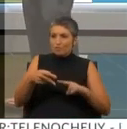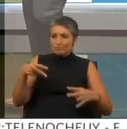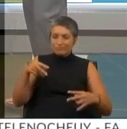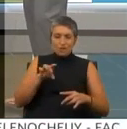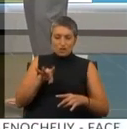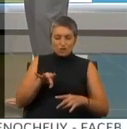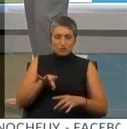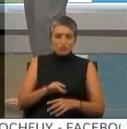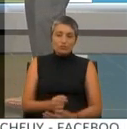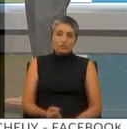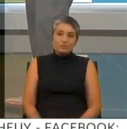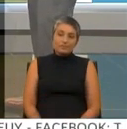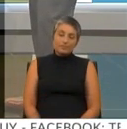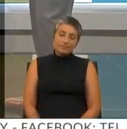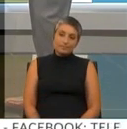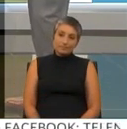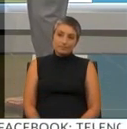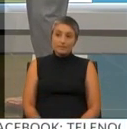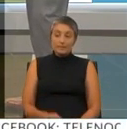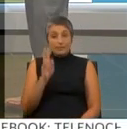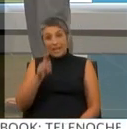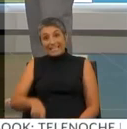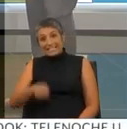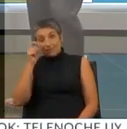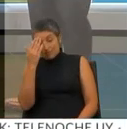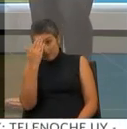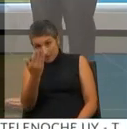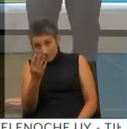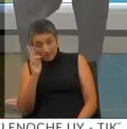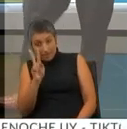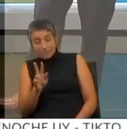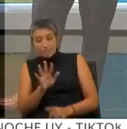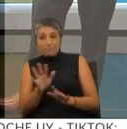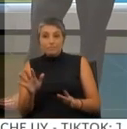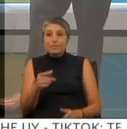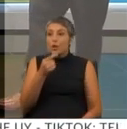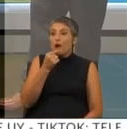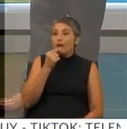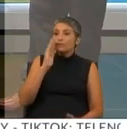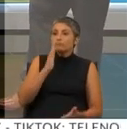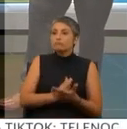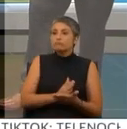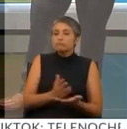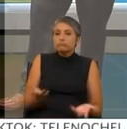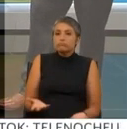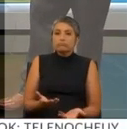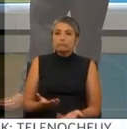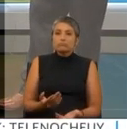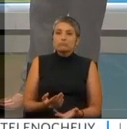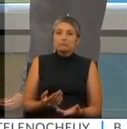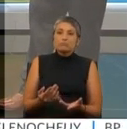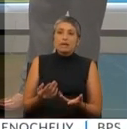campo. O sea, alguien la tiene que ver. El asistente está de frente, tiene que tener algún elemento. Y lo peor es que el árbitro amonestó. A mí, la verdad, me gustaría